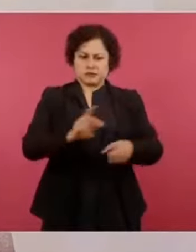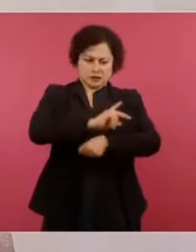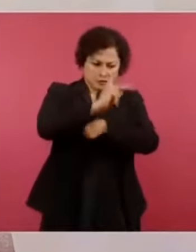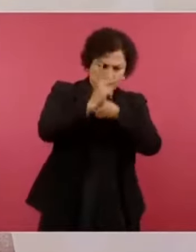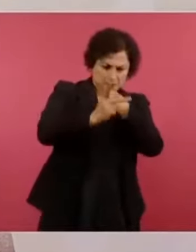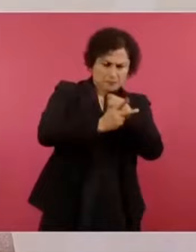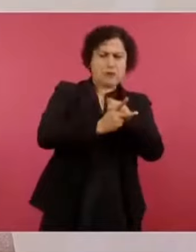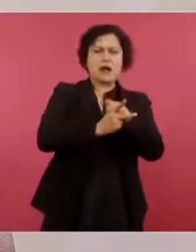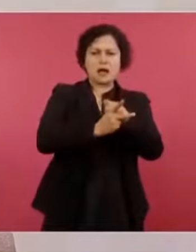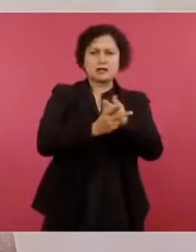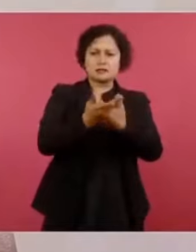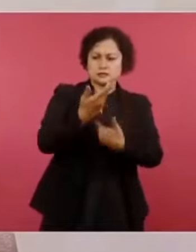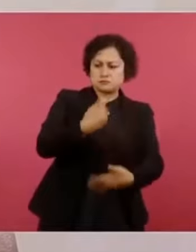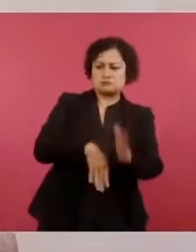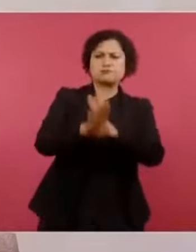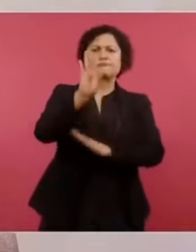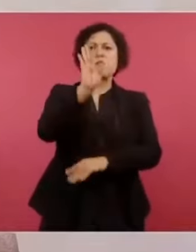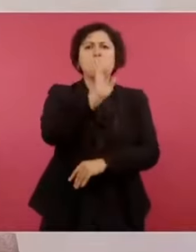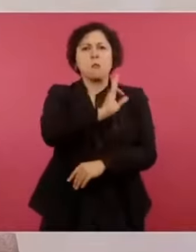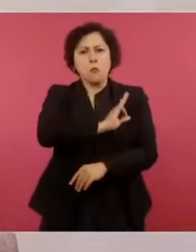adelante sin corrupción,